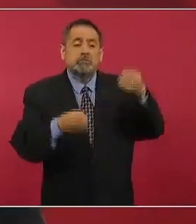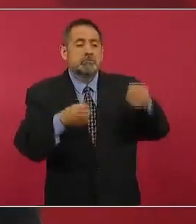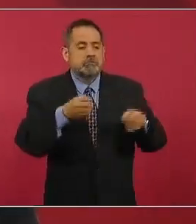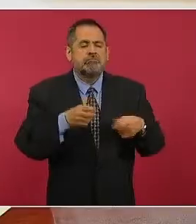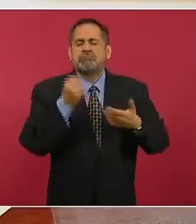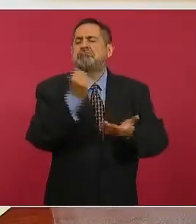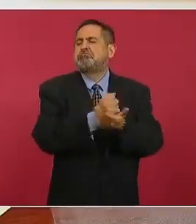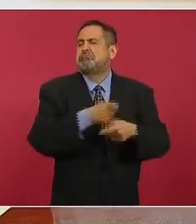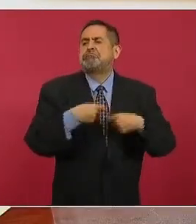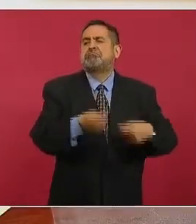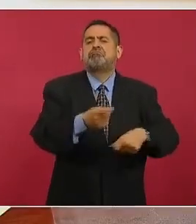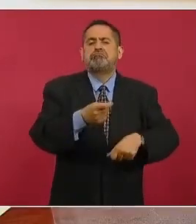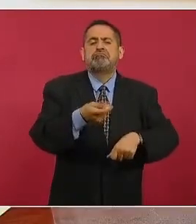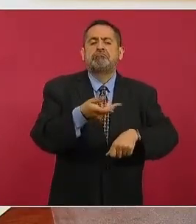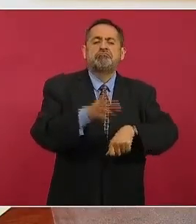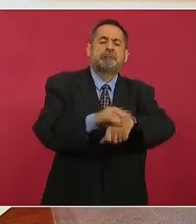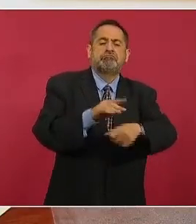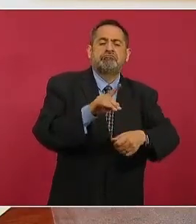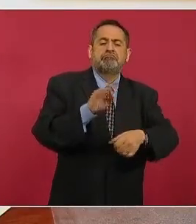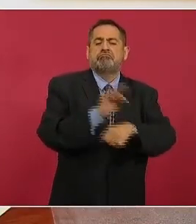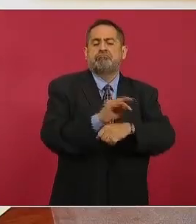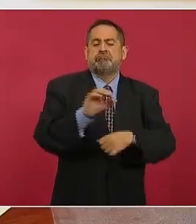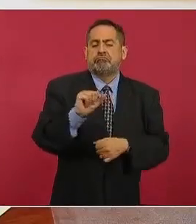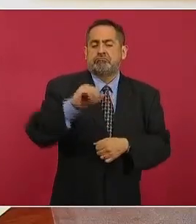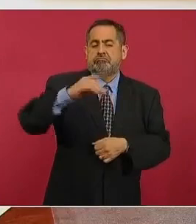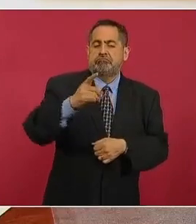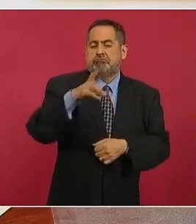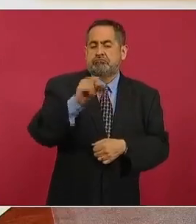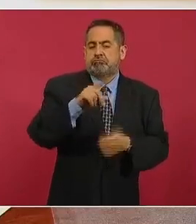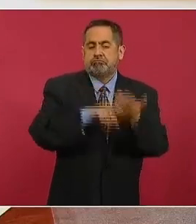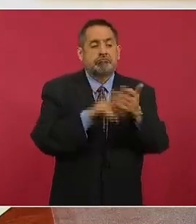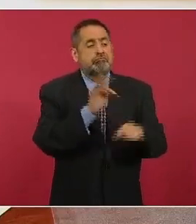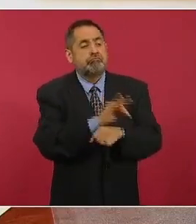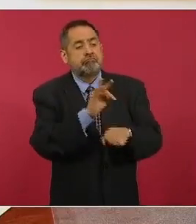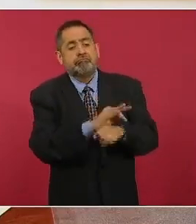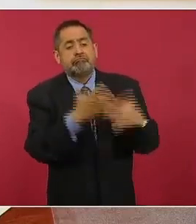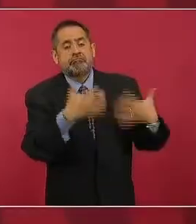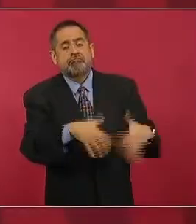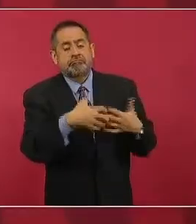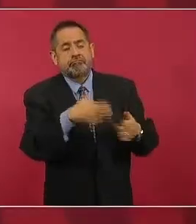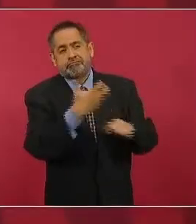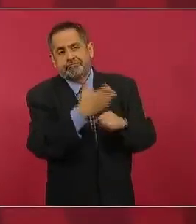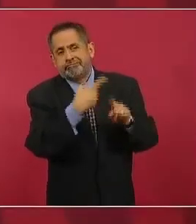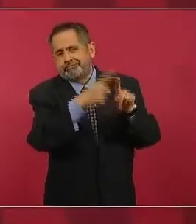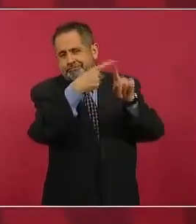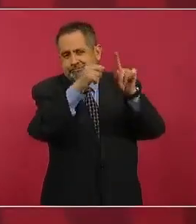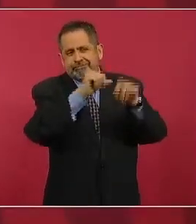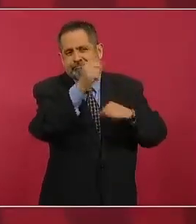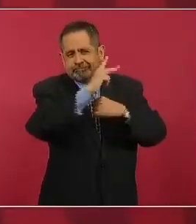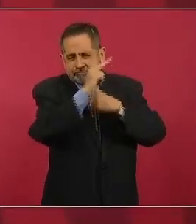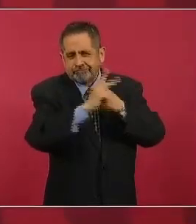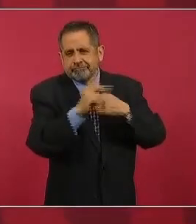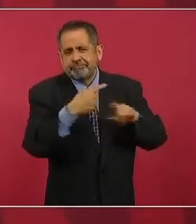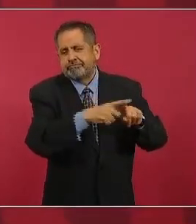para favorecer a las empresas extranjeras de